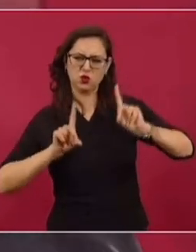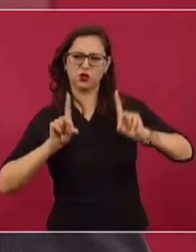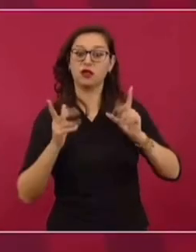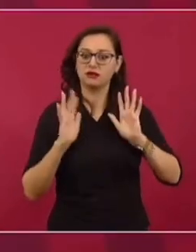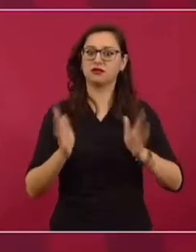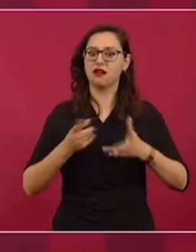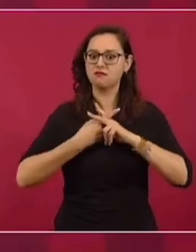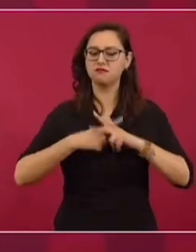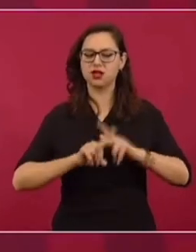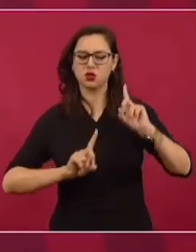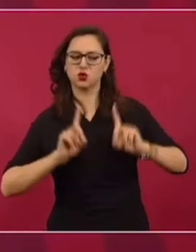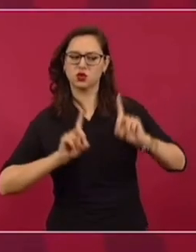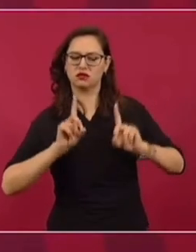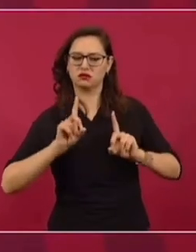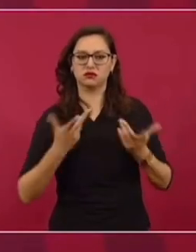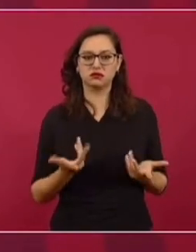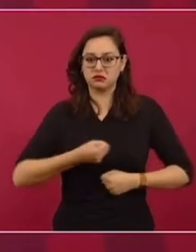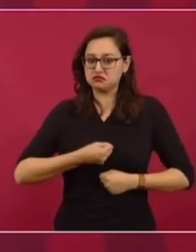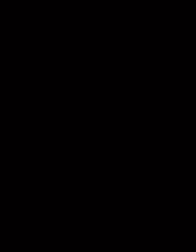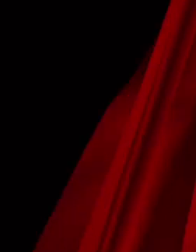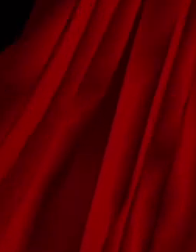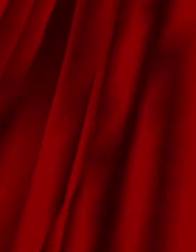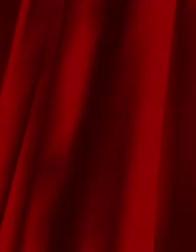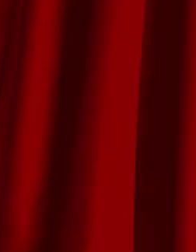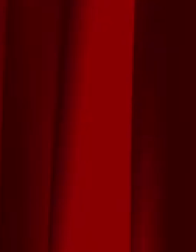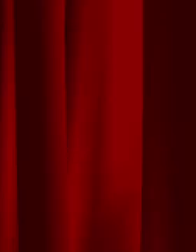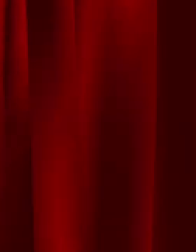doble discurso. ¿Dónde está la libertad? ¿Cuánto? ¡Gracias!